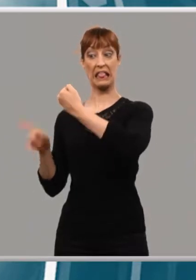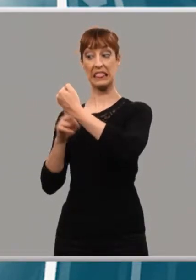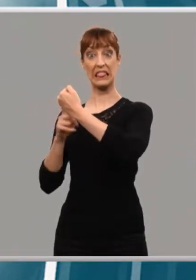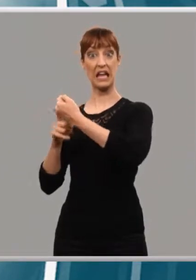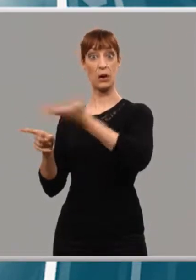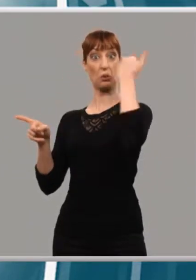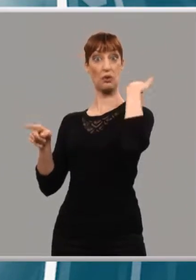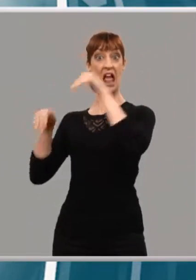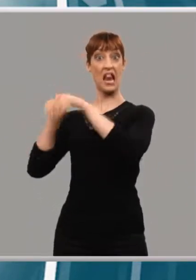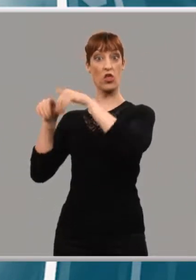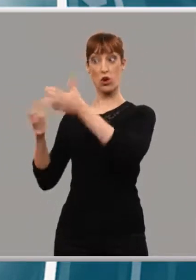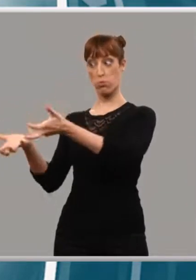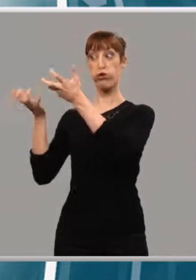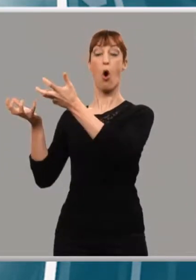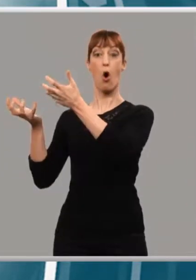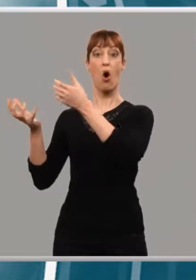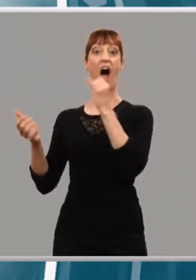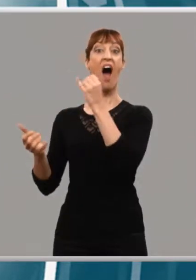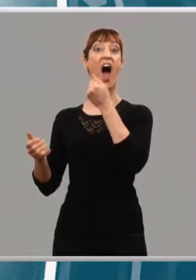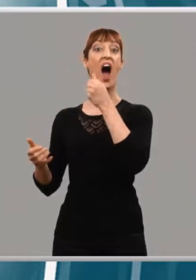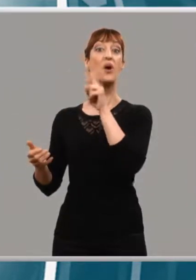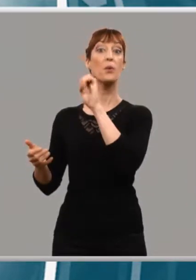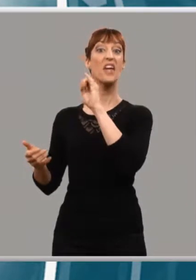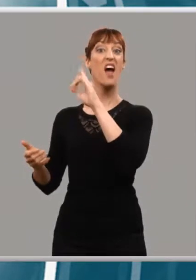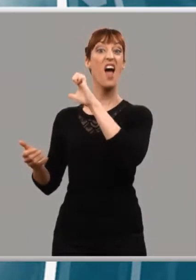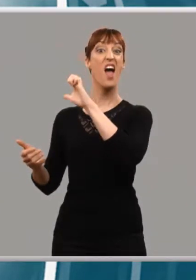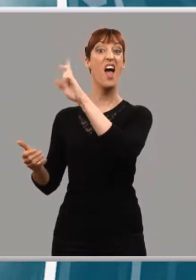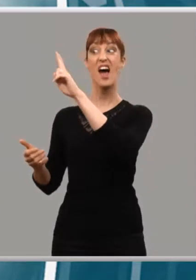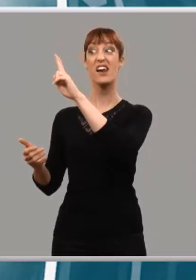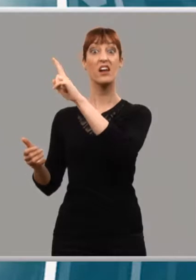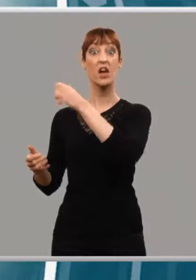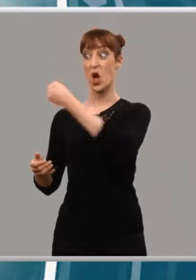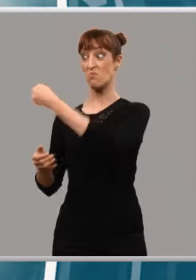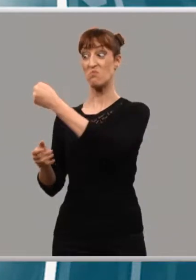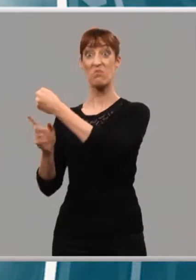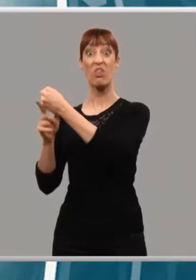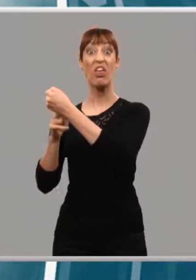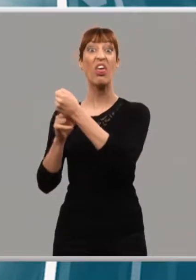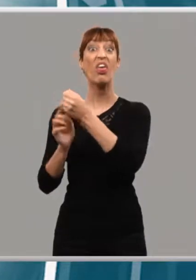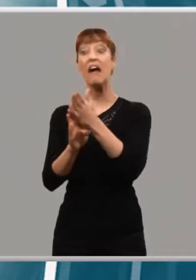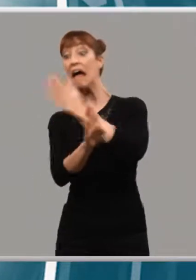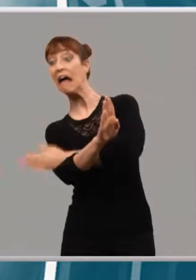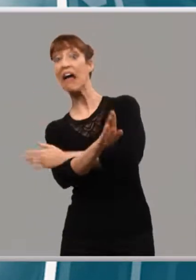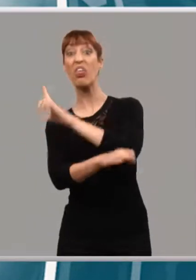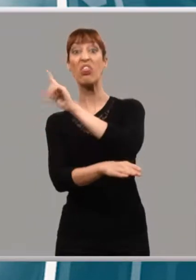pasadas elecciones, Javier Ruiz, apenas le han dejado permanecer con la vara de amando los 100 días de cortesía que suele darse a un político